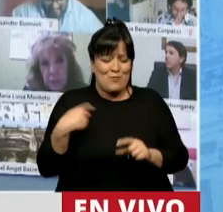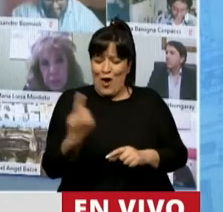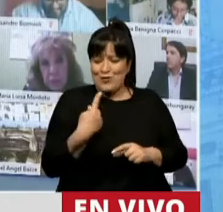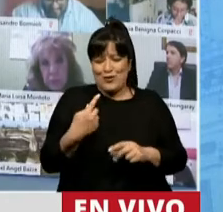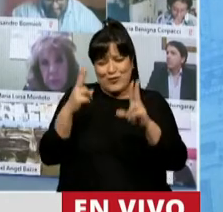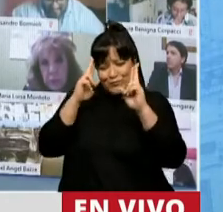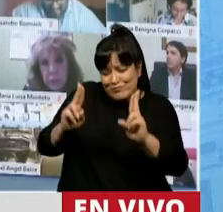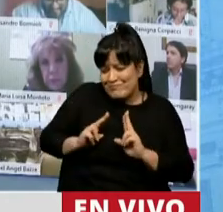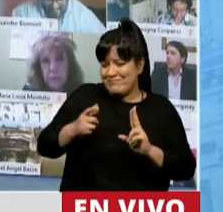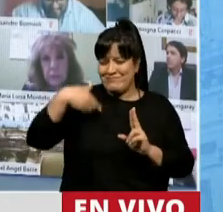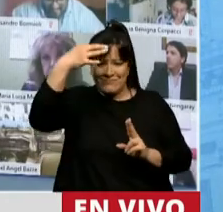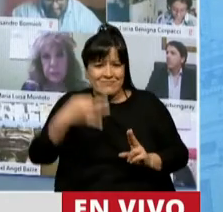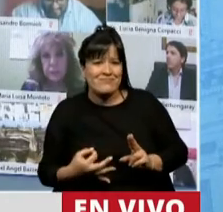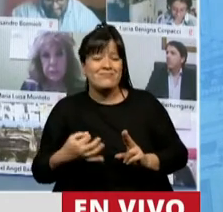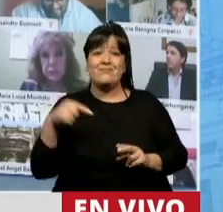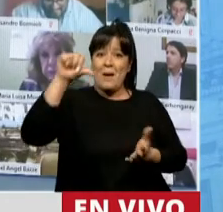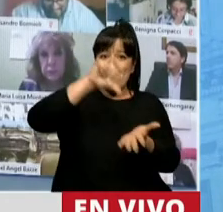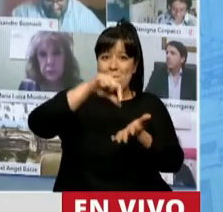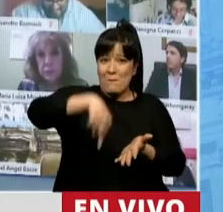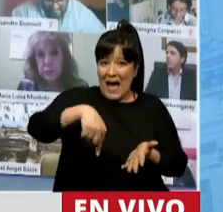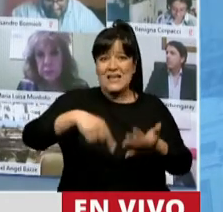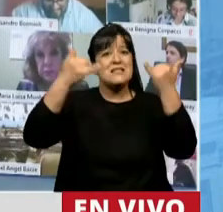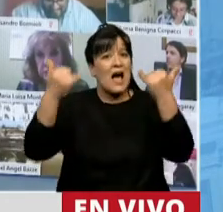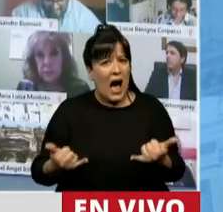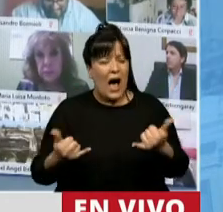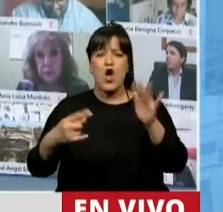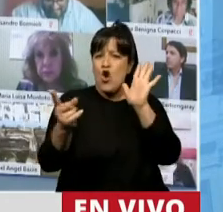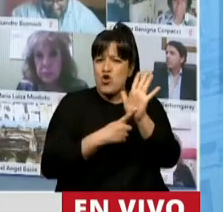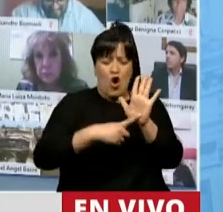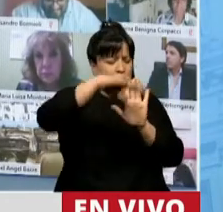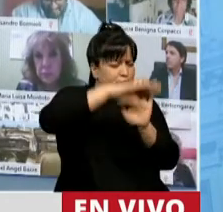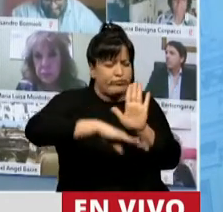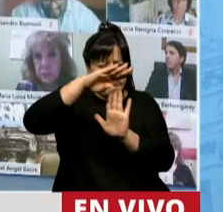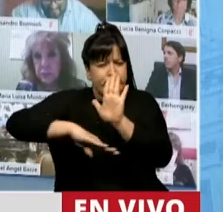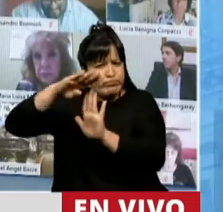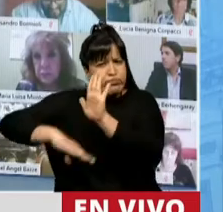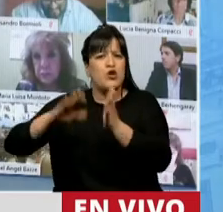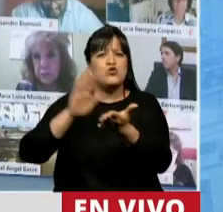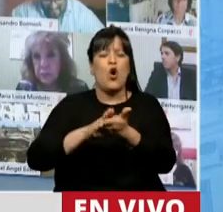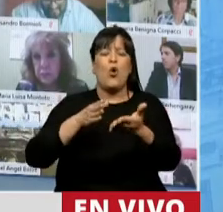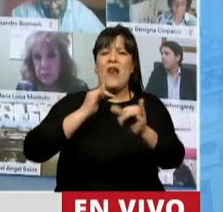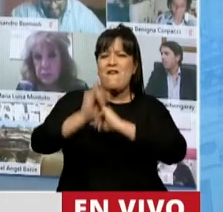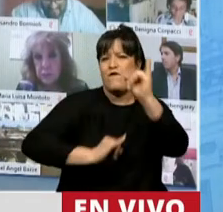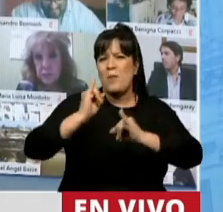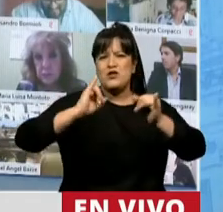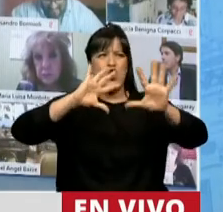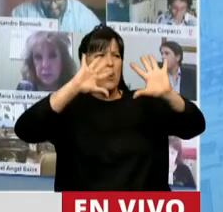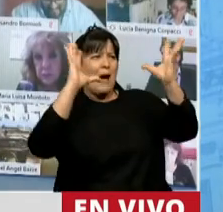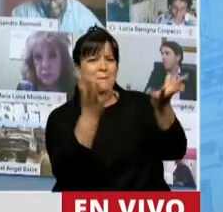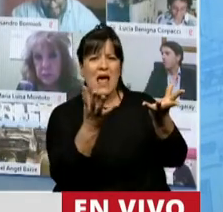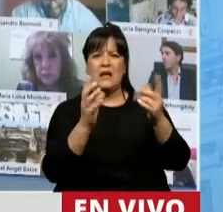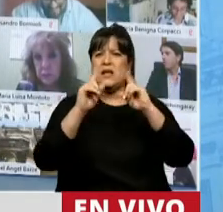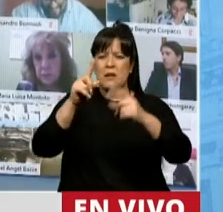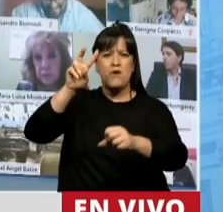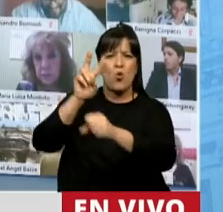que nuestro país cuenta con importantes normas en materia de información ambiental, de